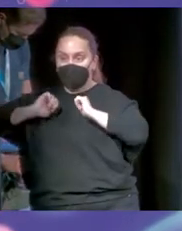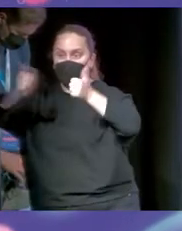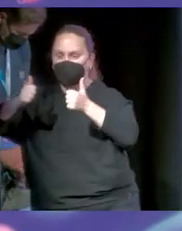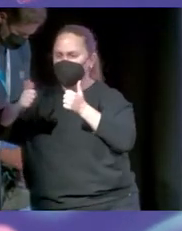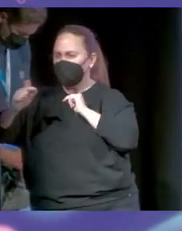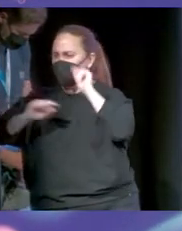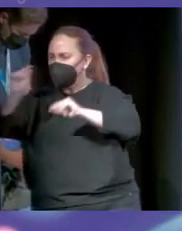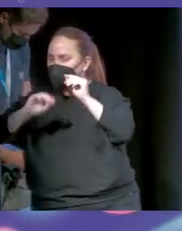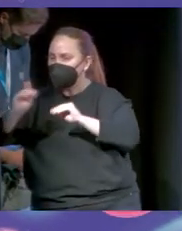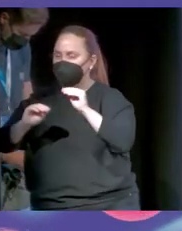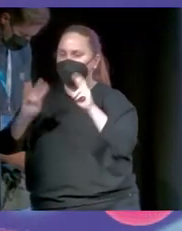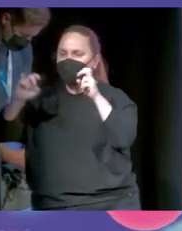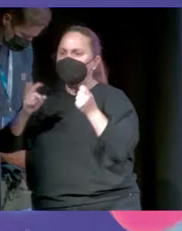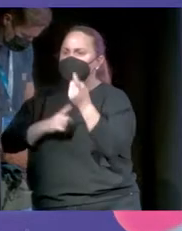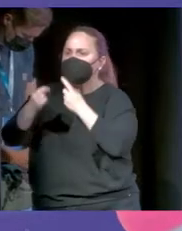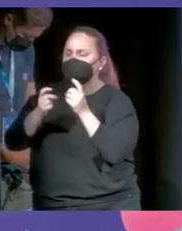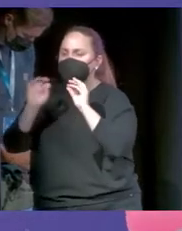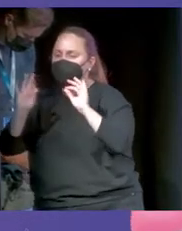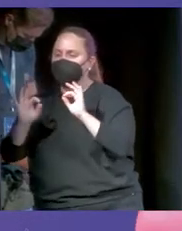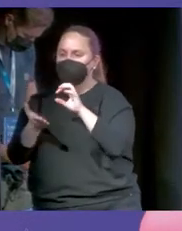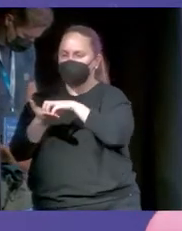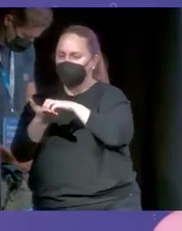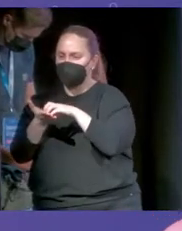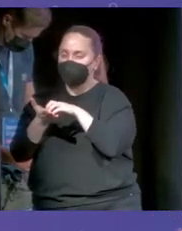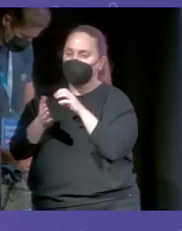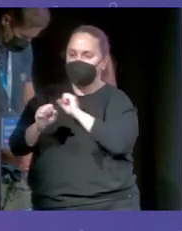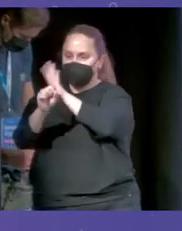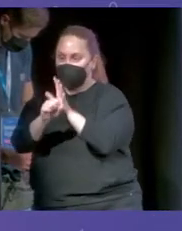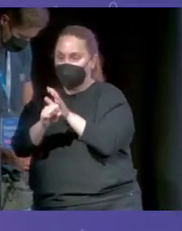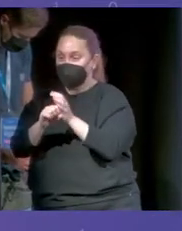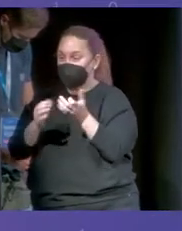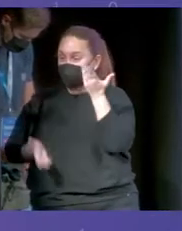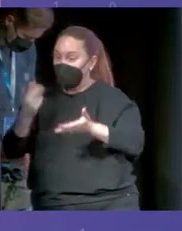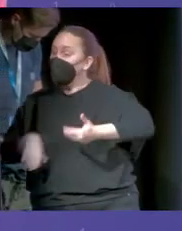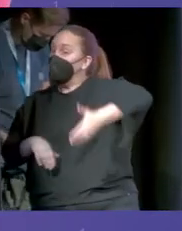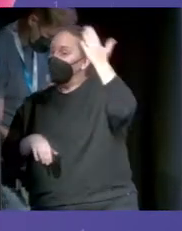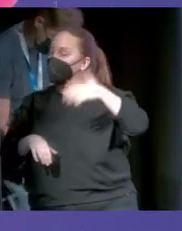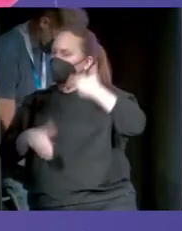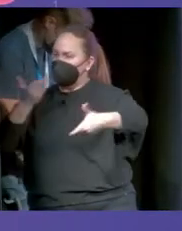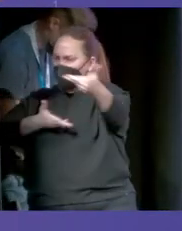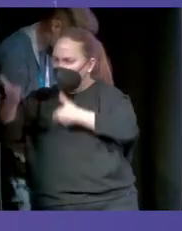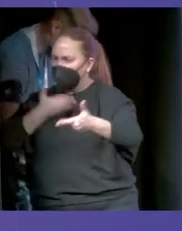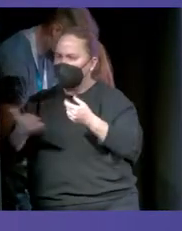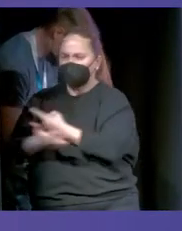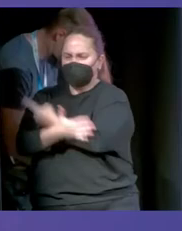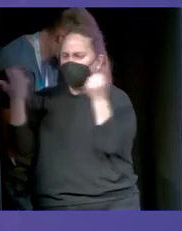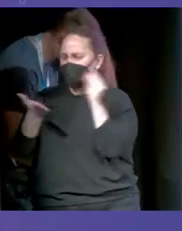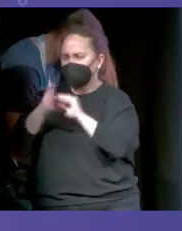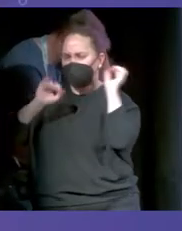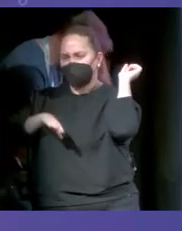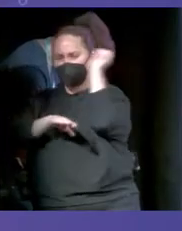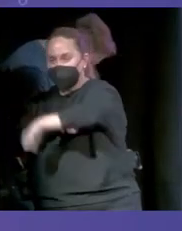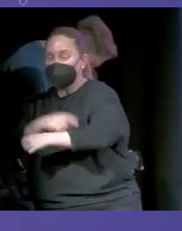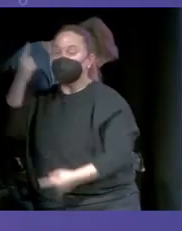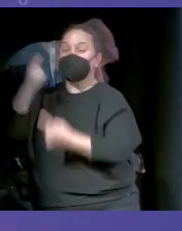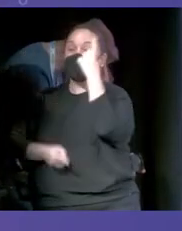todo, consultas sobre COVID. Y nos llegó un volumen entre unas 16 y 20 veces superior a lo que nos estaba llegando. Algunos días teníamos una